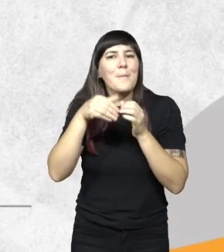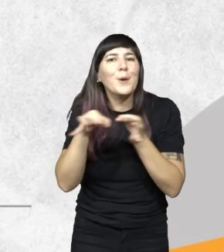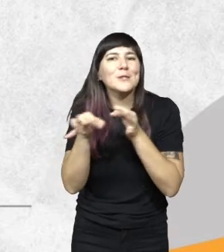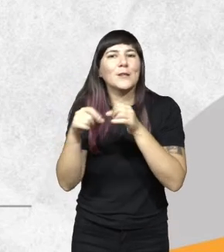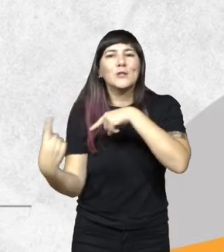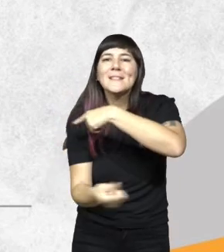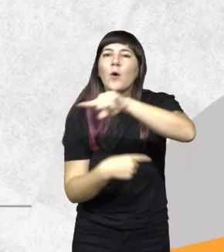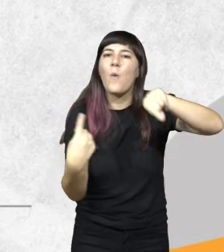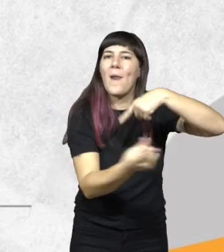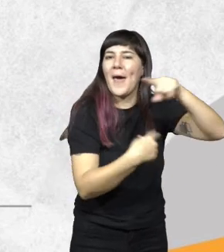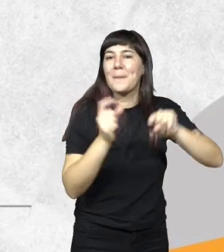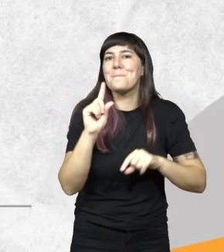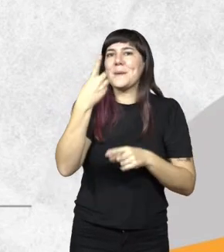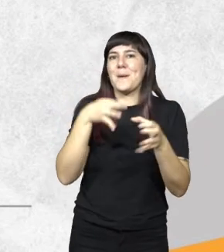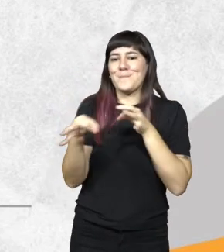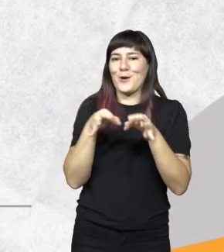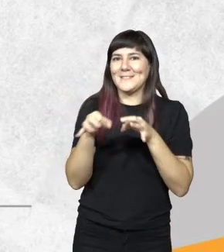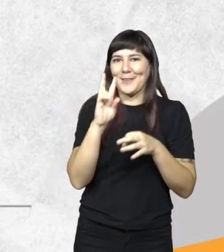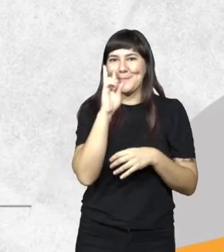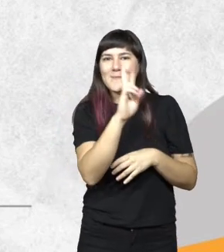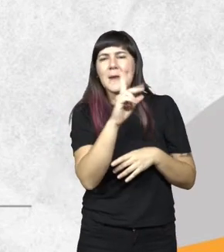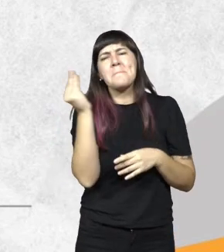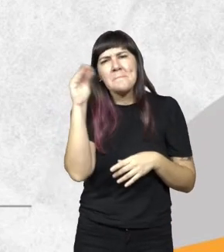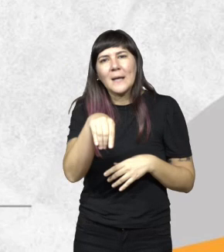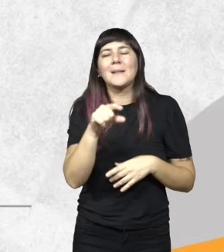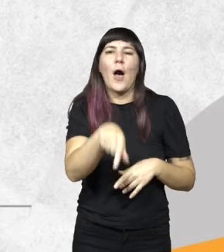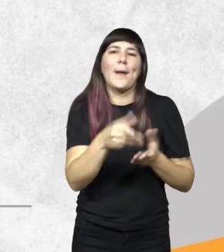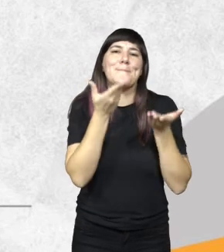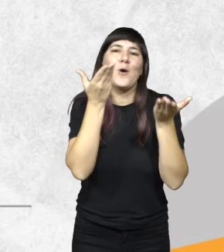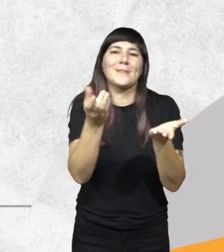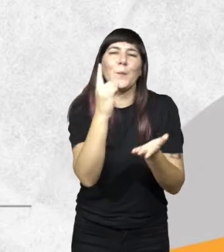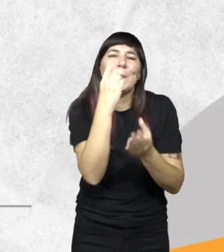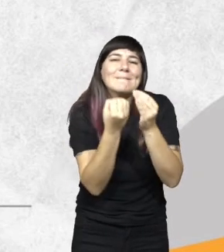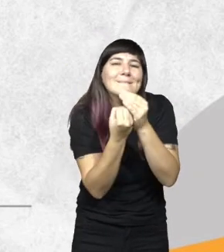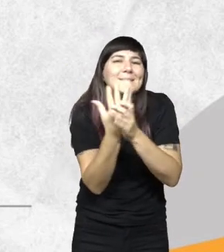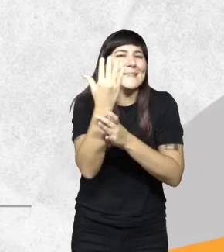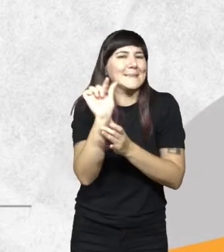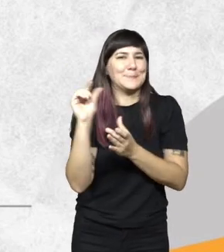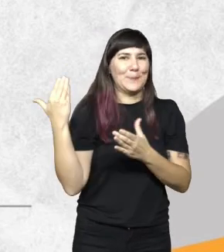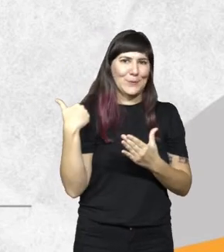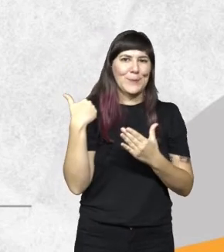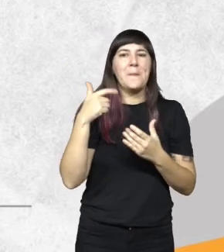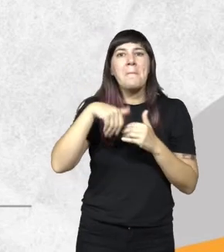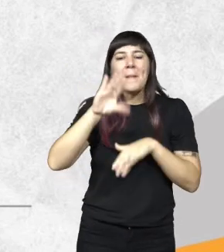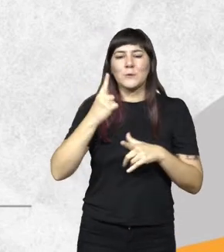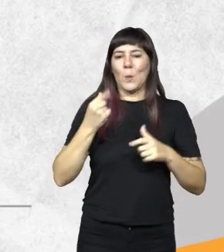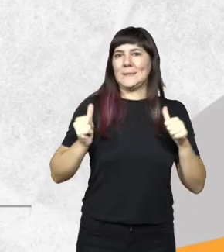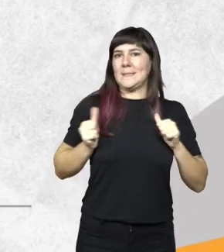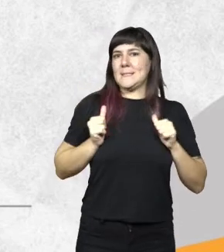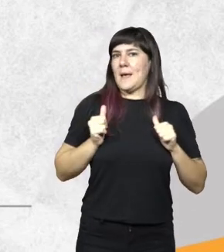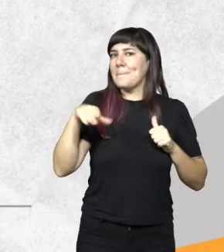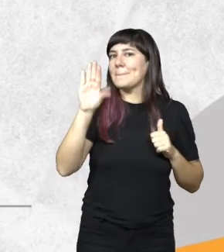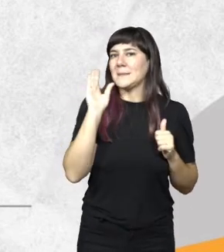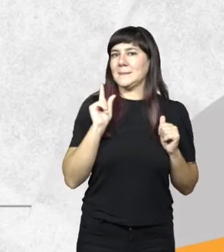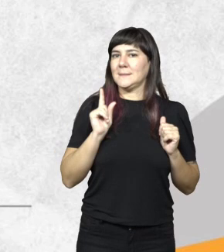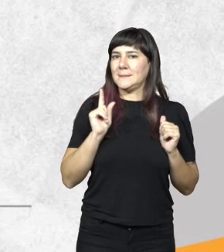Y este es el primero, pero hay más. Le vamos a mostrar un embrión. Esto es más que una silla. Esto es una